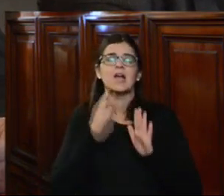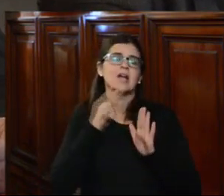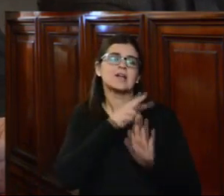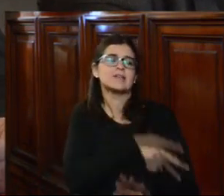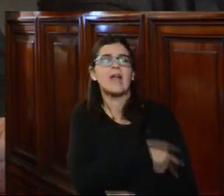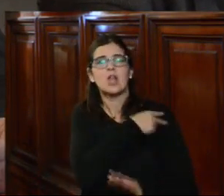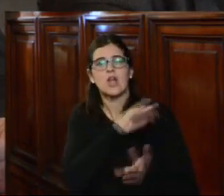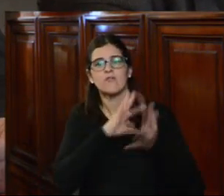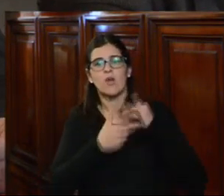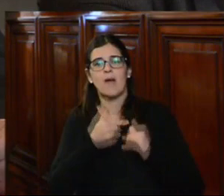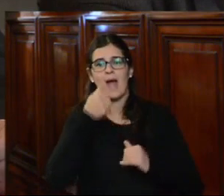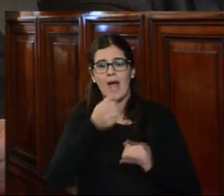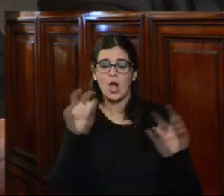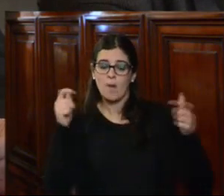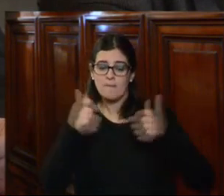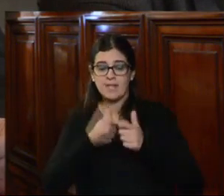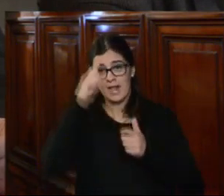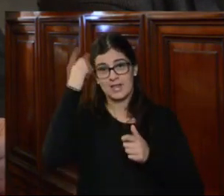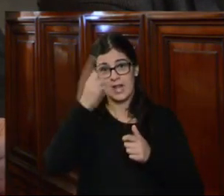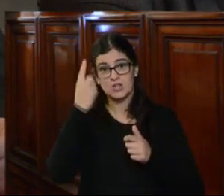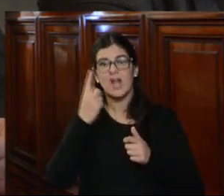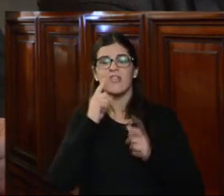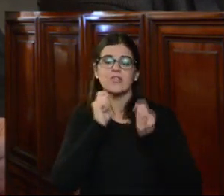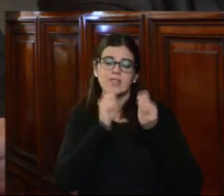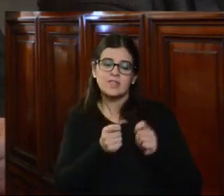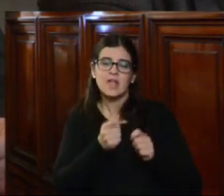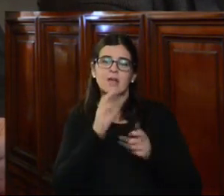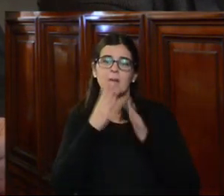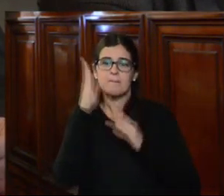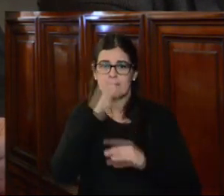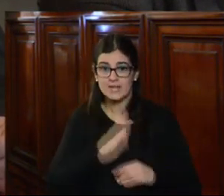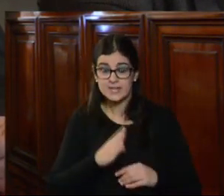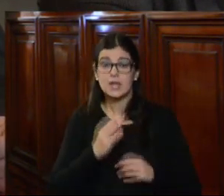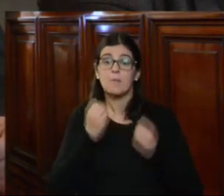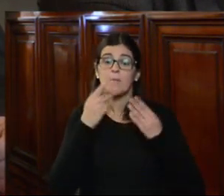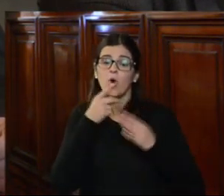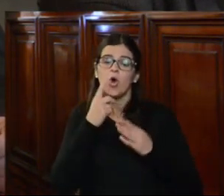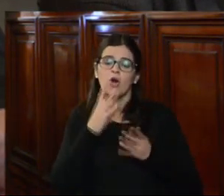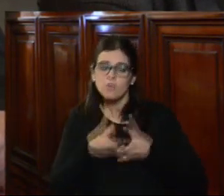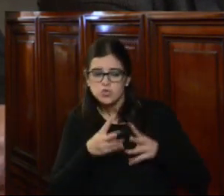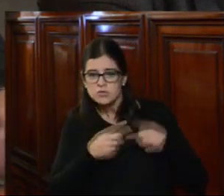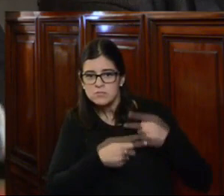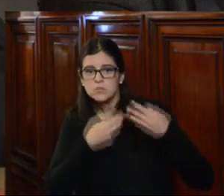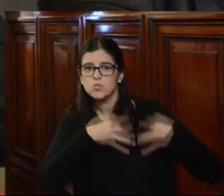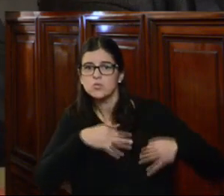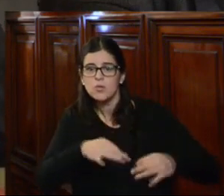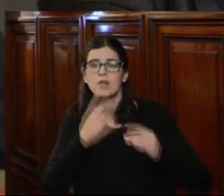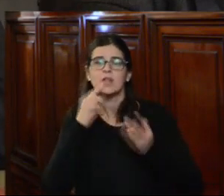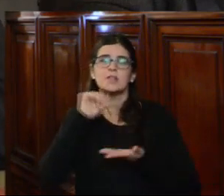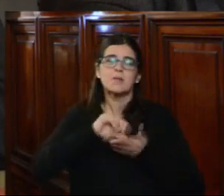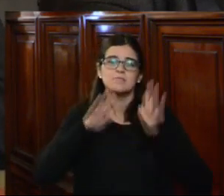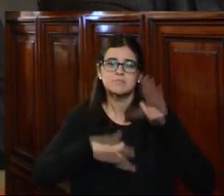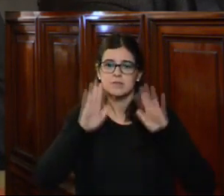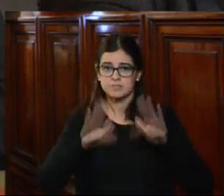otorgada por el Comité Internacional de Acreditaciones, la SIC, debido a su funcionamiento acorde a los principios de París.